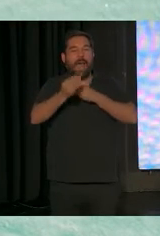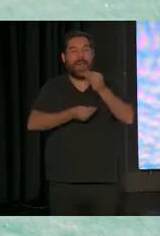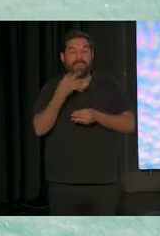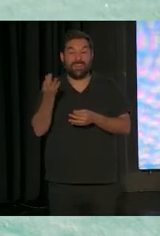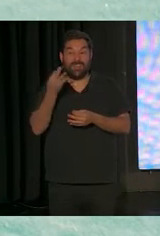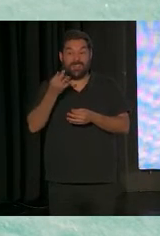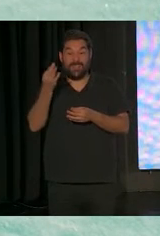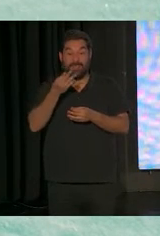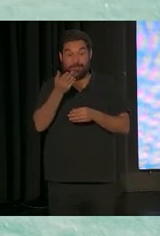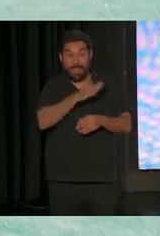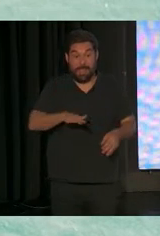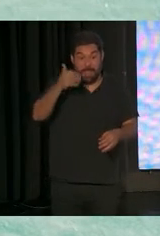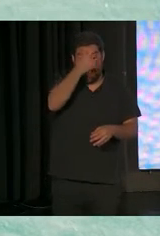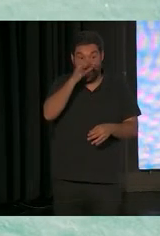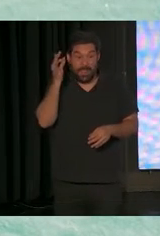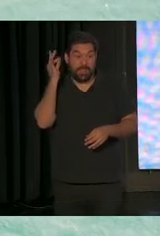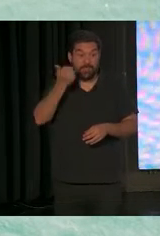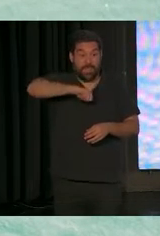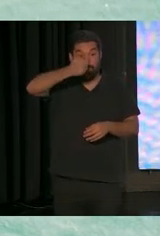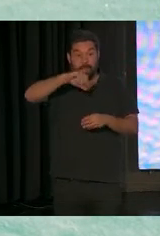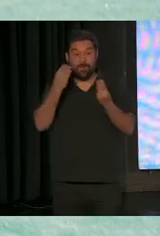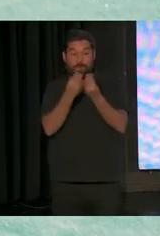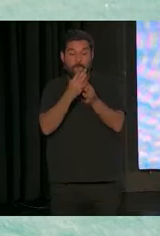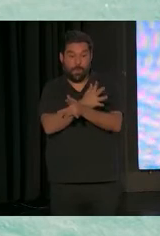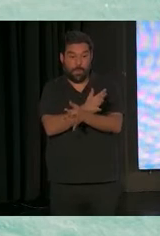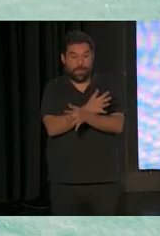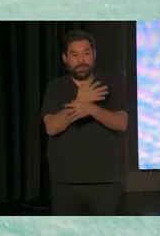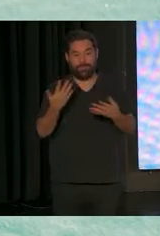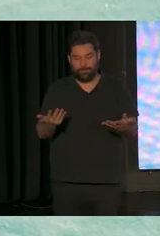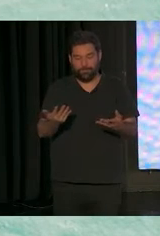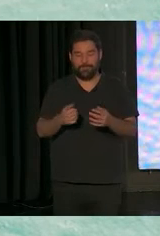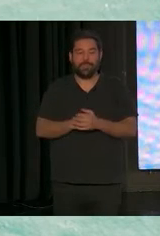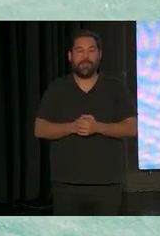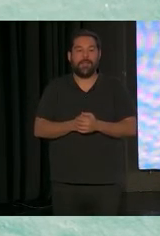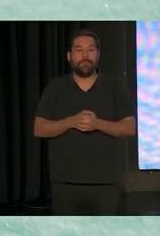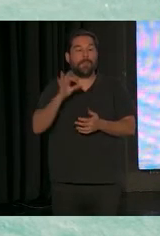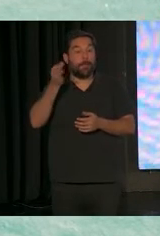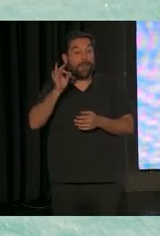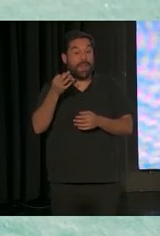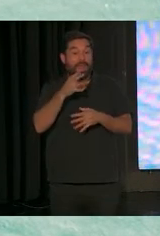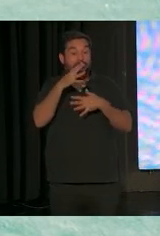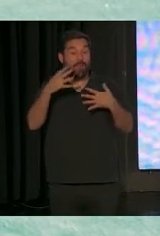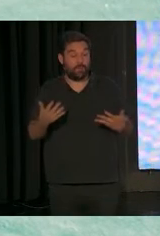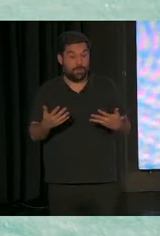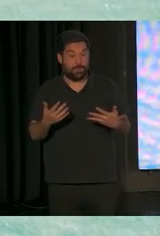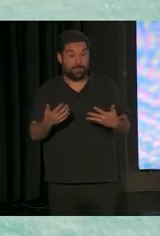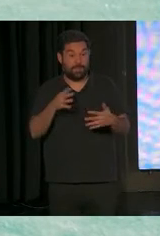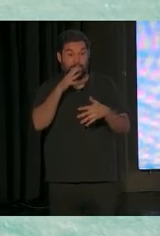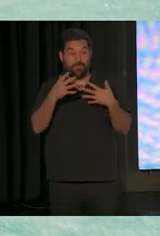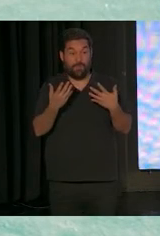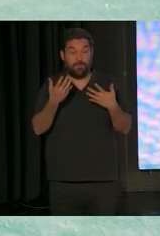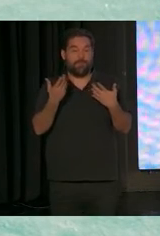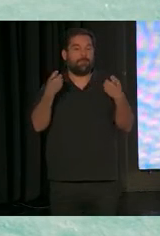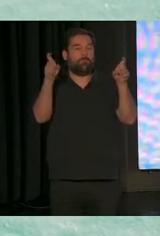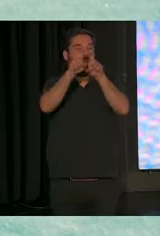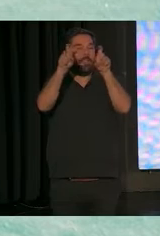juguetes. Pensábamos en un niño en un tiempo y utilizábamos juguetes. Es cierto que ahora es rara ya la entidad o